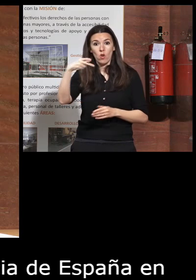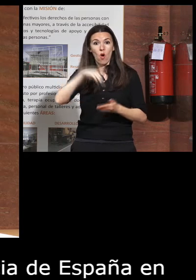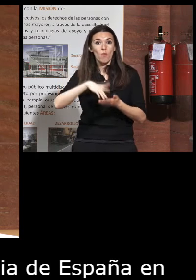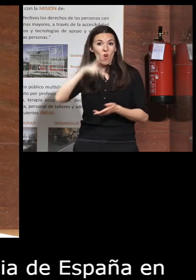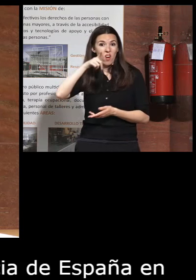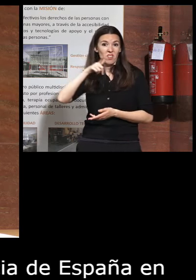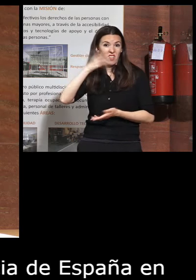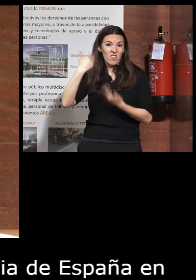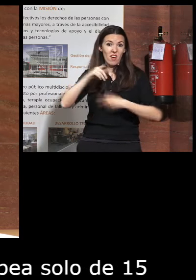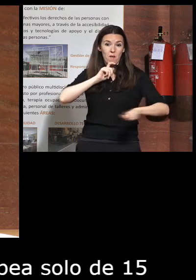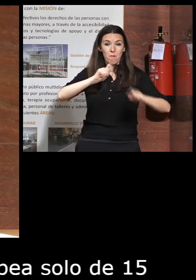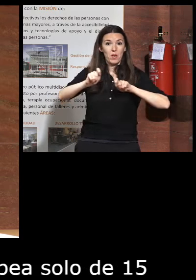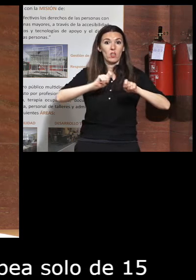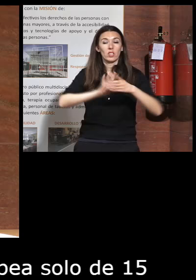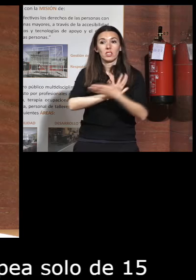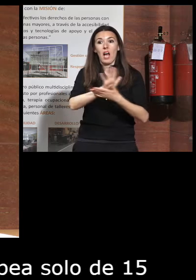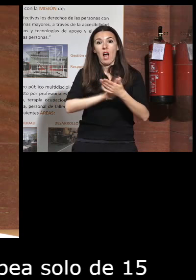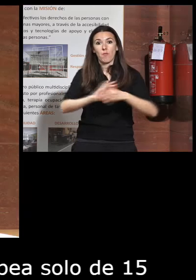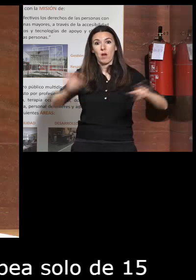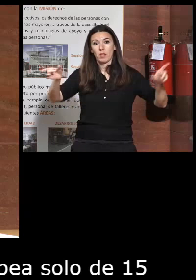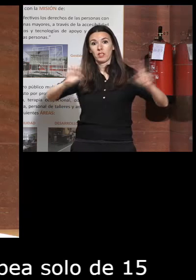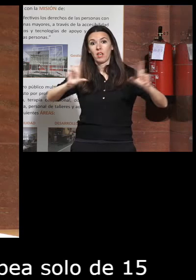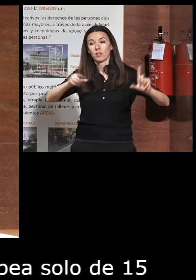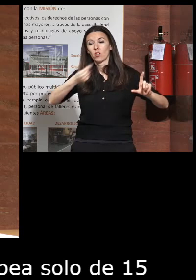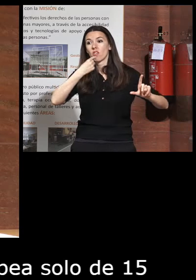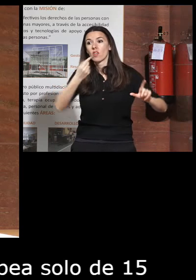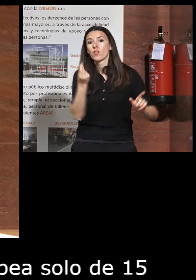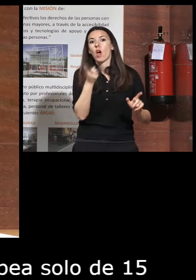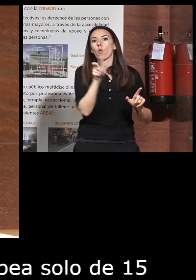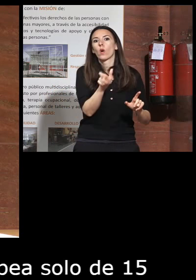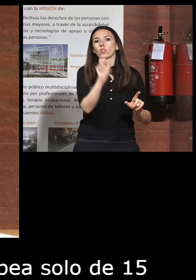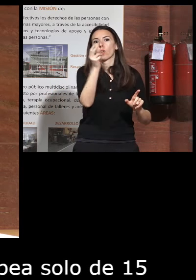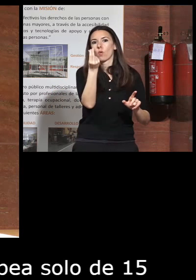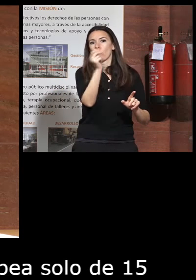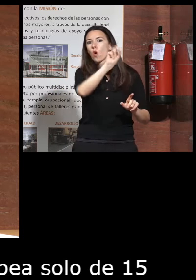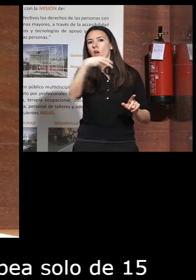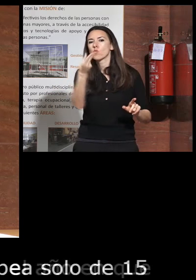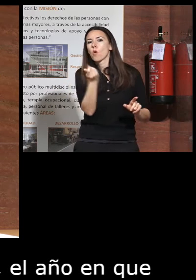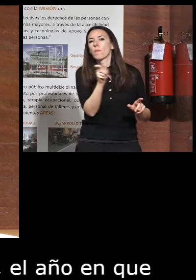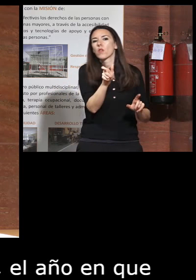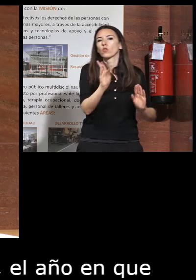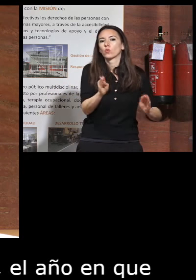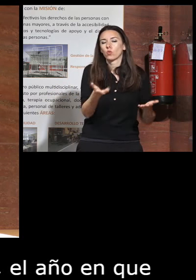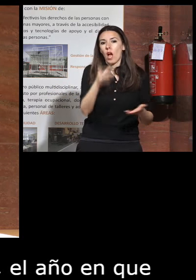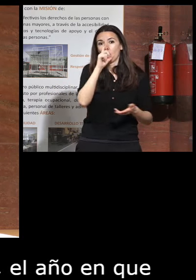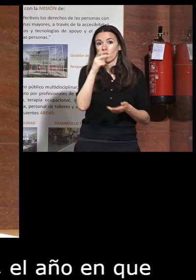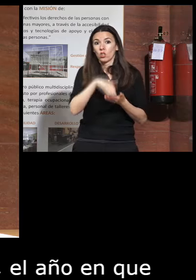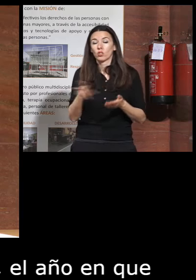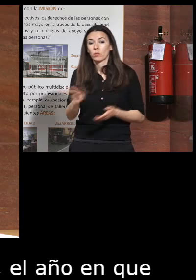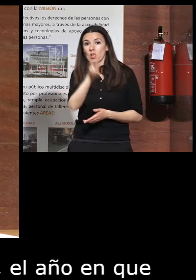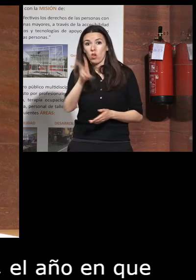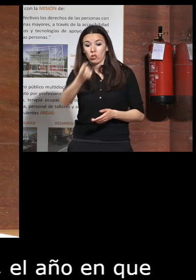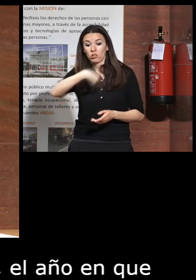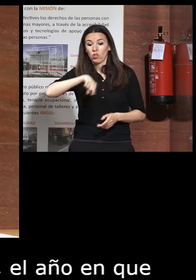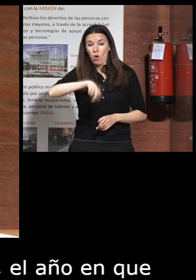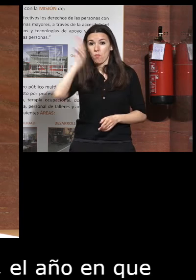la entonces periodista hablaba por televisión y te decía el cuánto cuesta el euro ¿te acuerdas? pues ese año 2002 año de presidencia europea organizamos